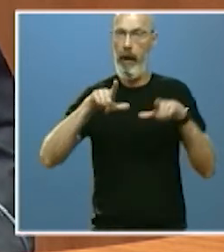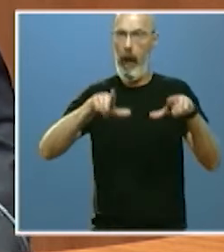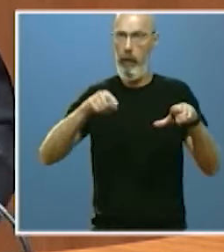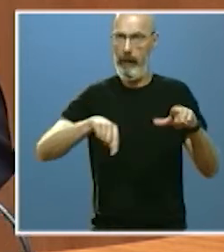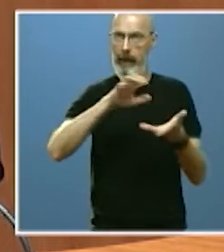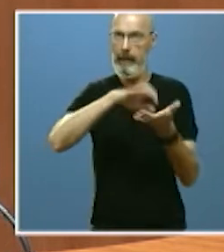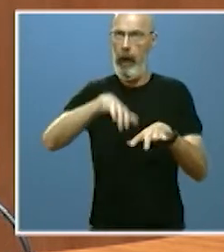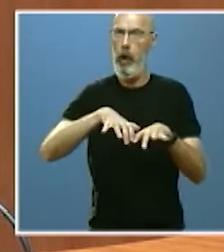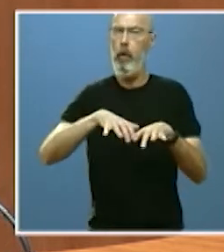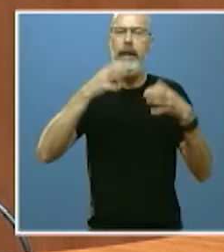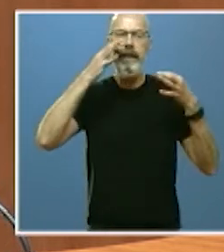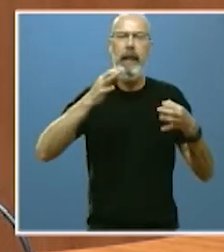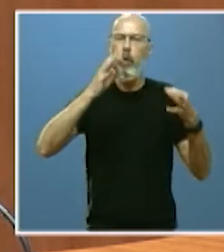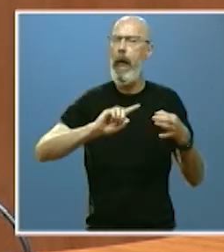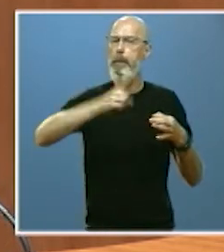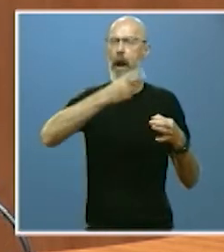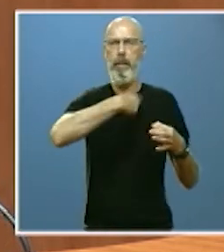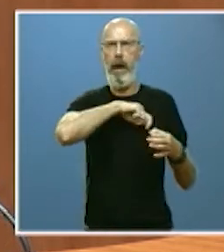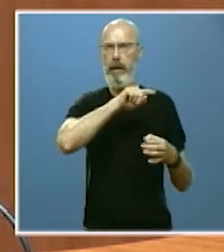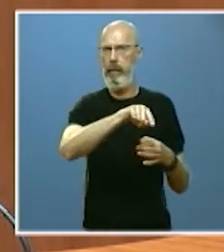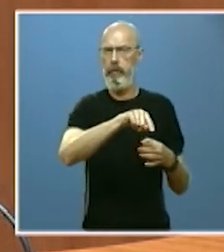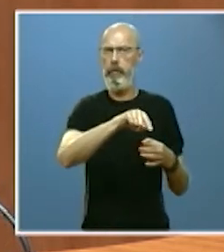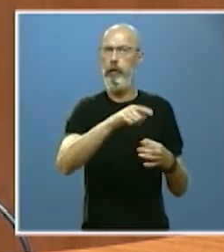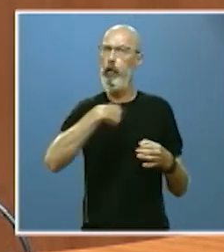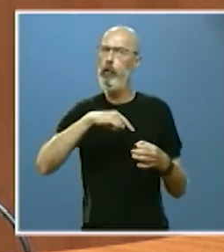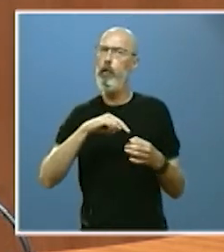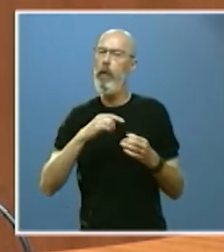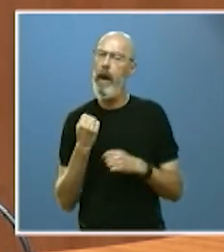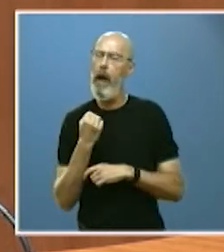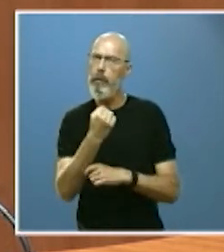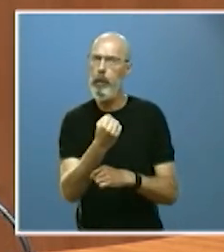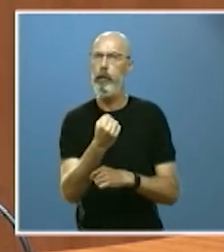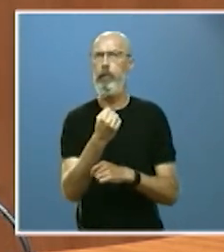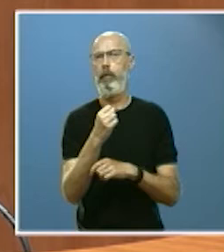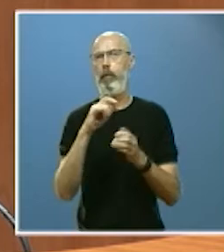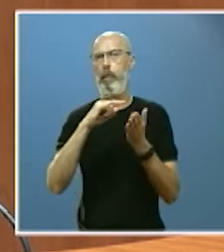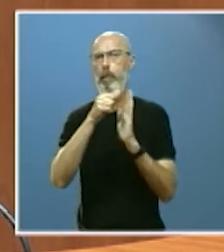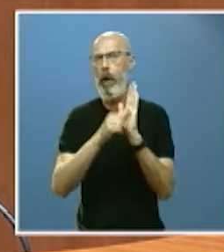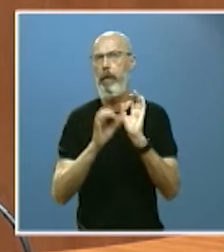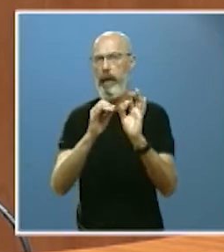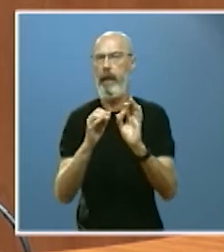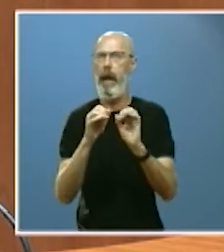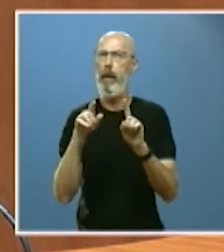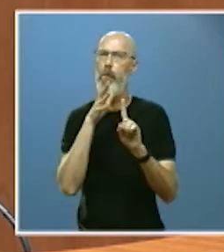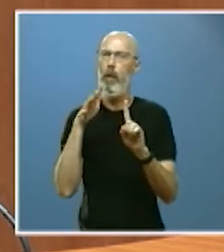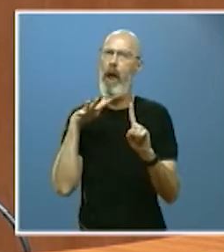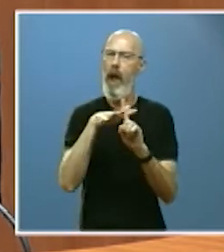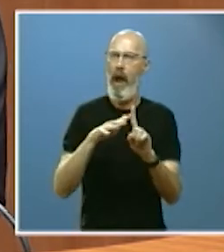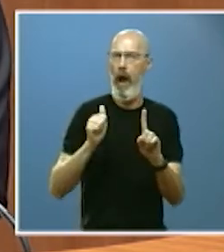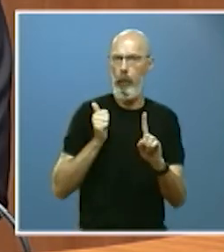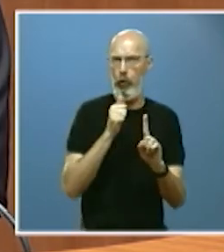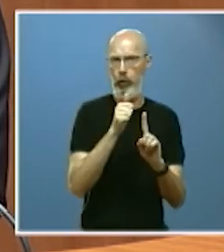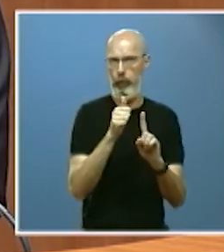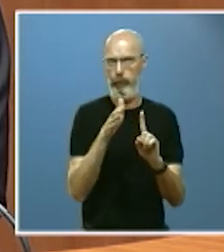España algo que queremos reforzar por medio de nuestro programa contra el acoso y la intimidación por otro lado seguiremos